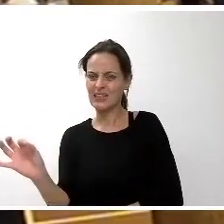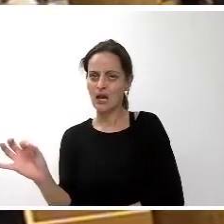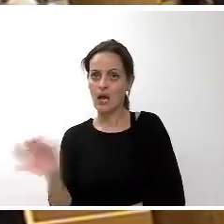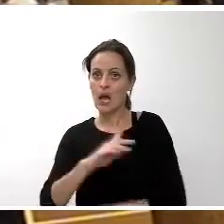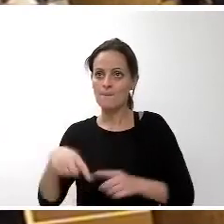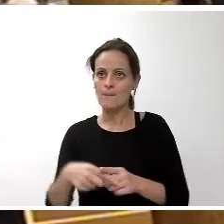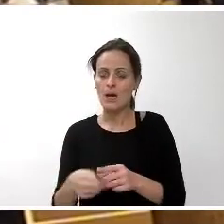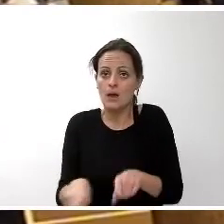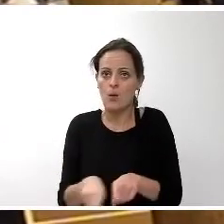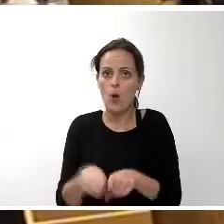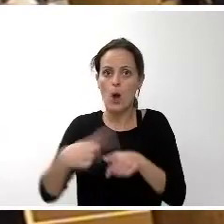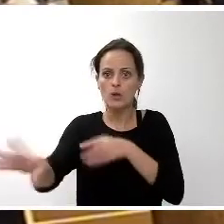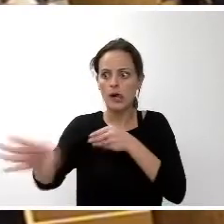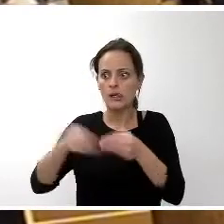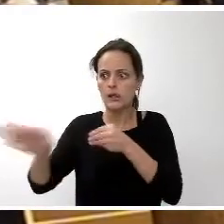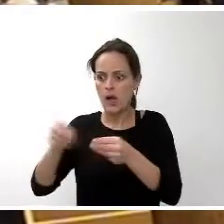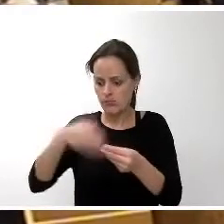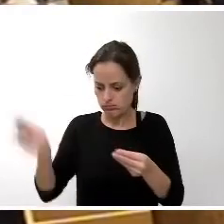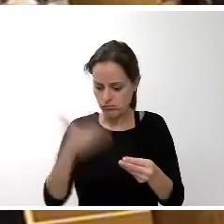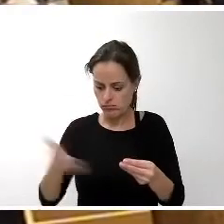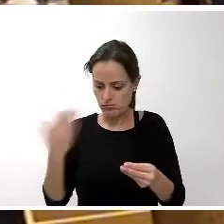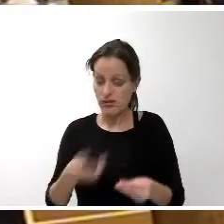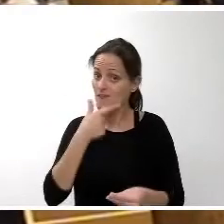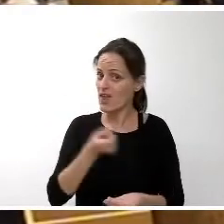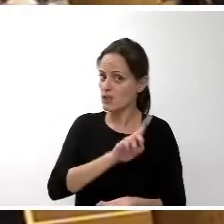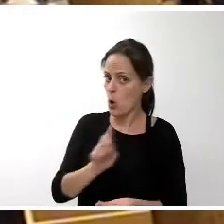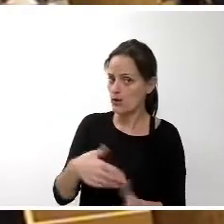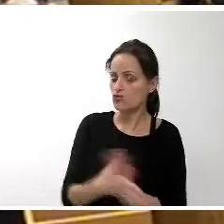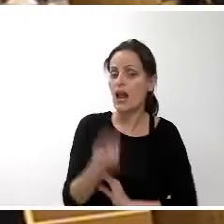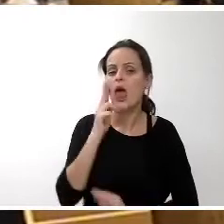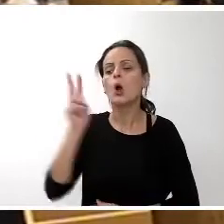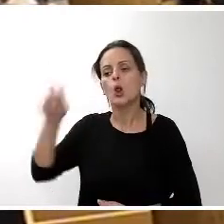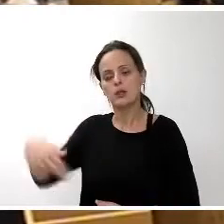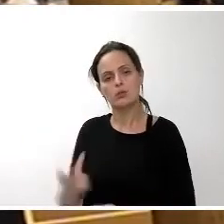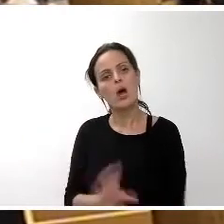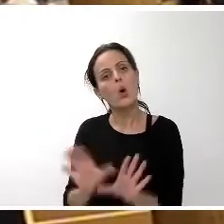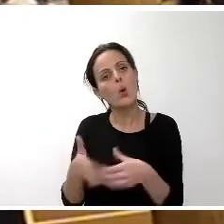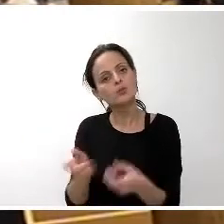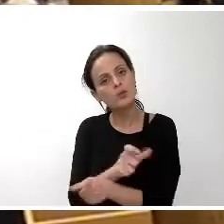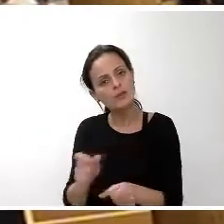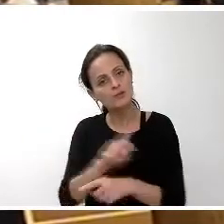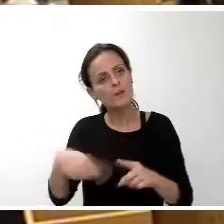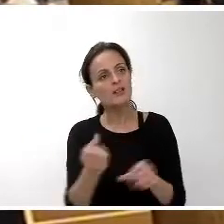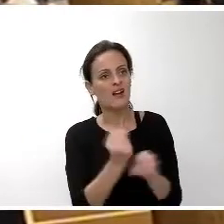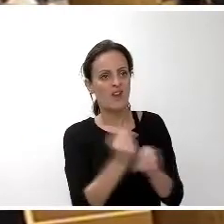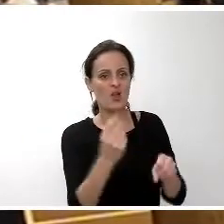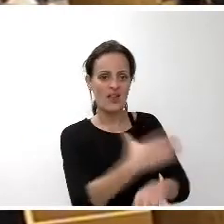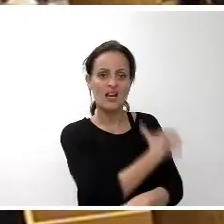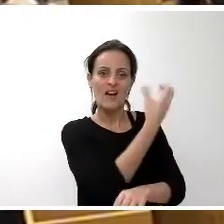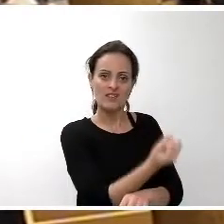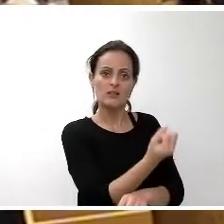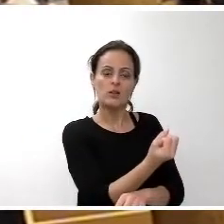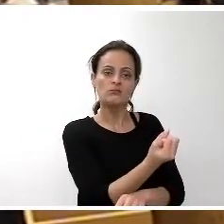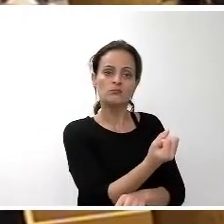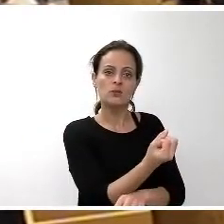anexos y por eso también queremos expresar nuestro reconocimiento al conjunto de personas de trabajadoras y trabajadores de este cabildo que sin duda han dedicado muchas horas de